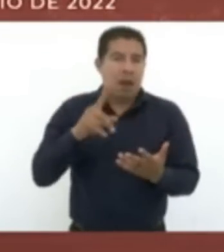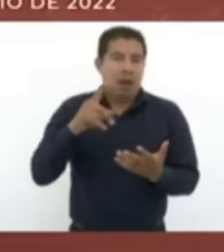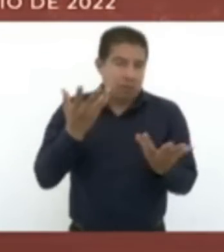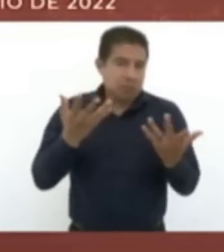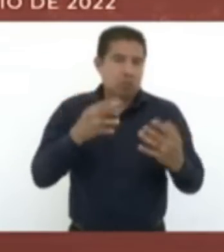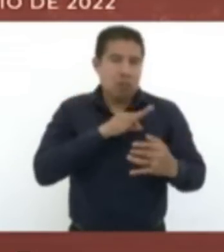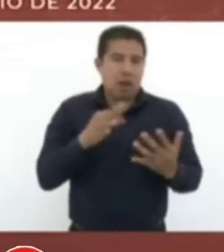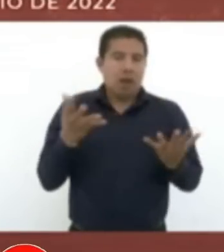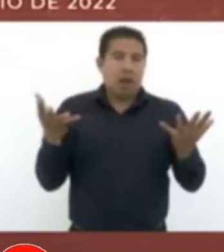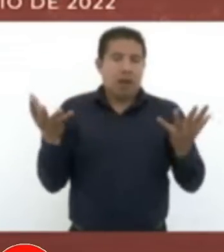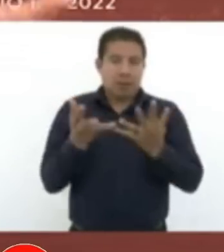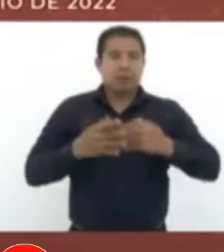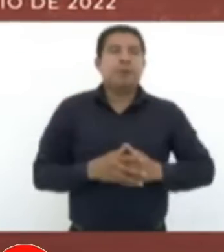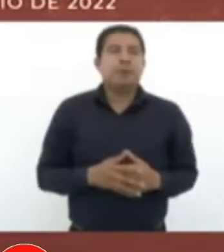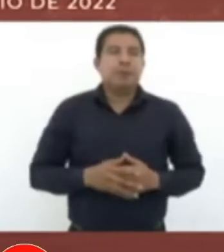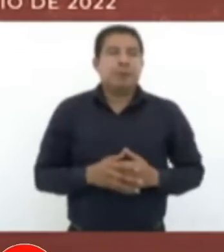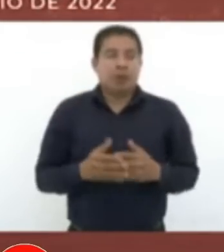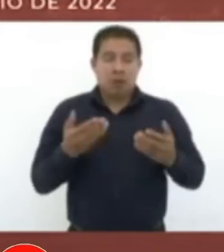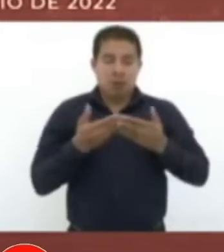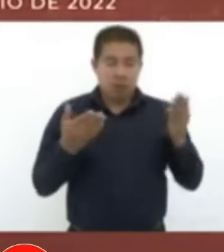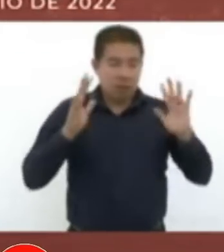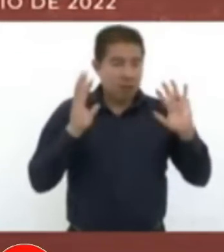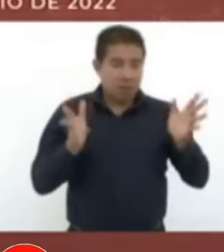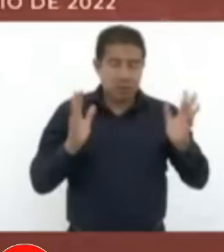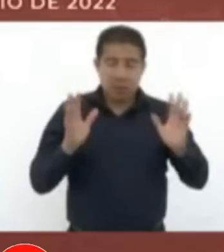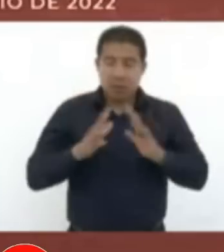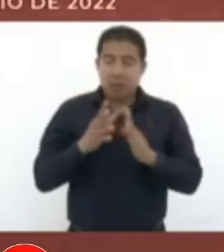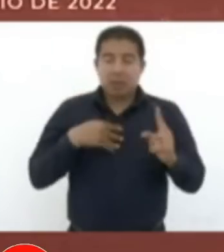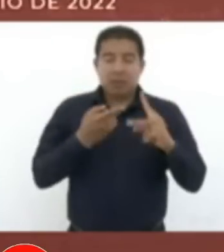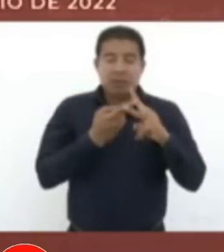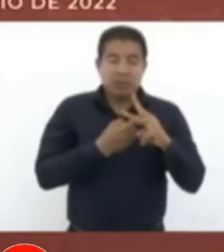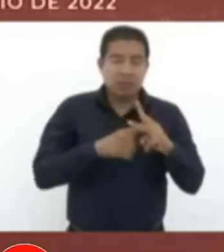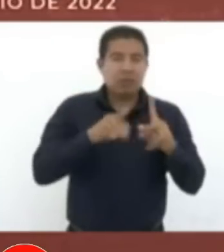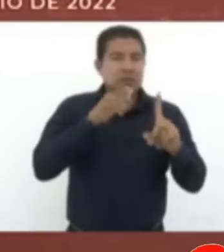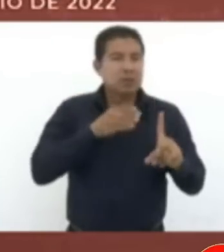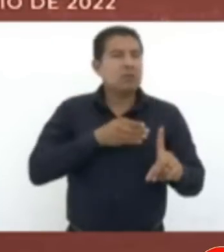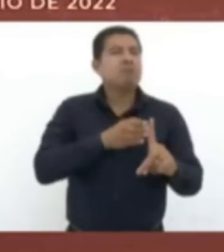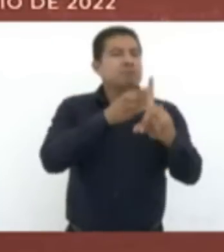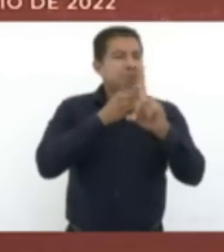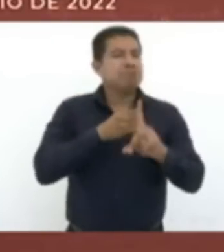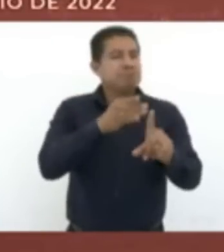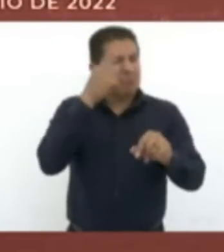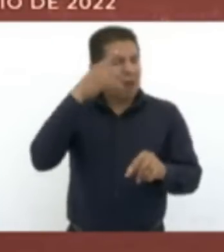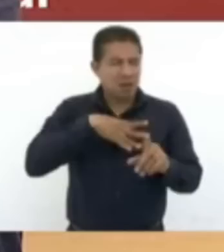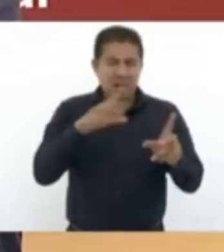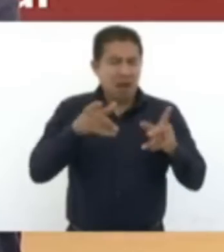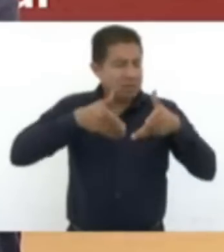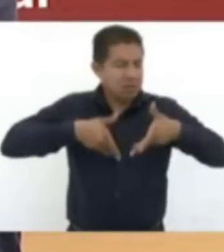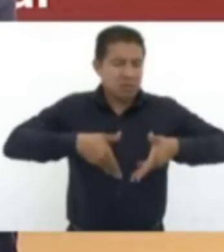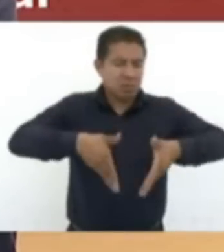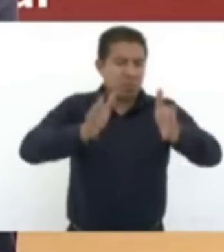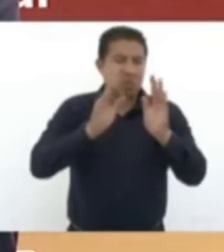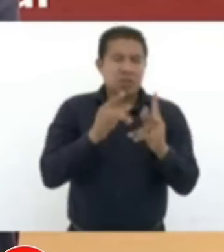Y ya están encaminados los programas de